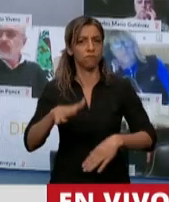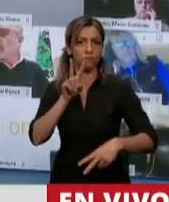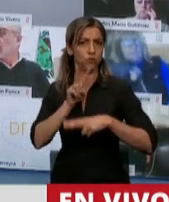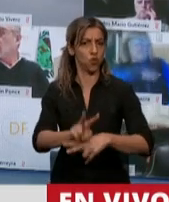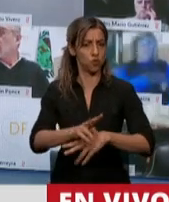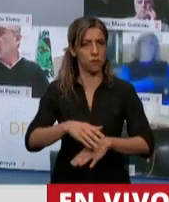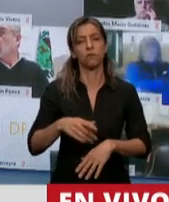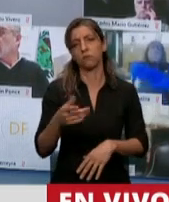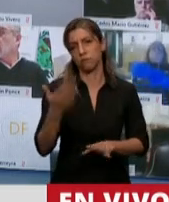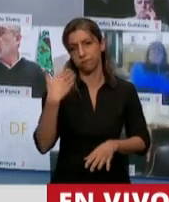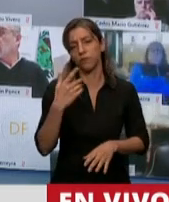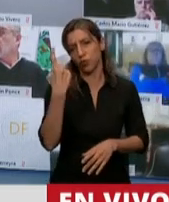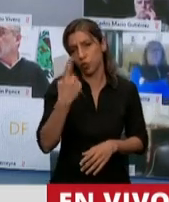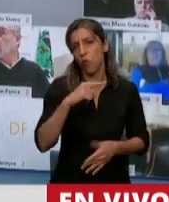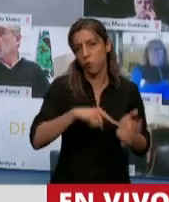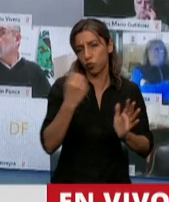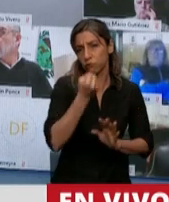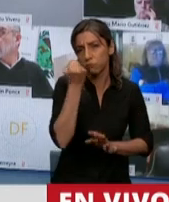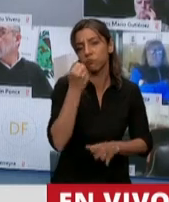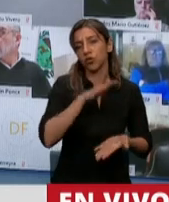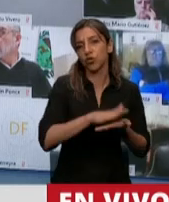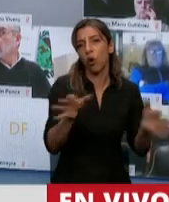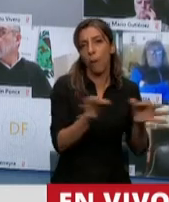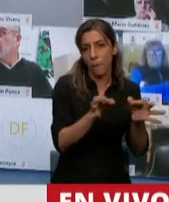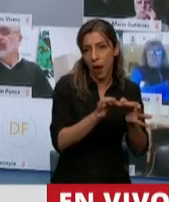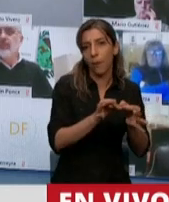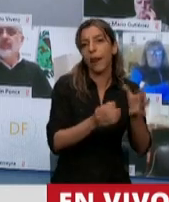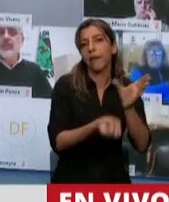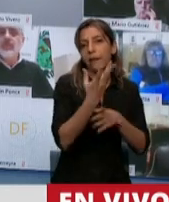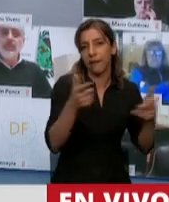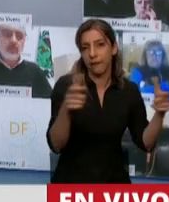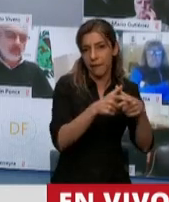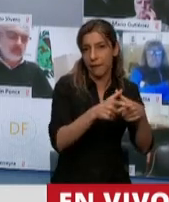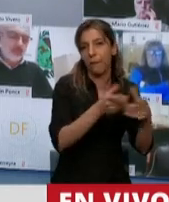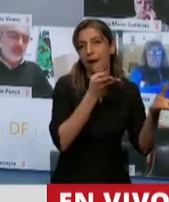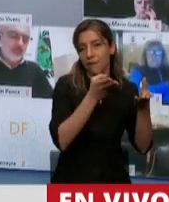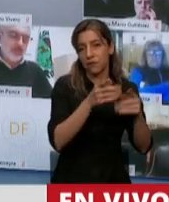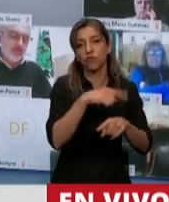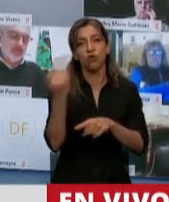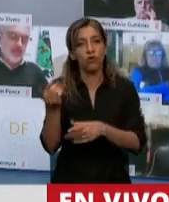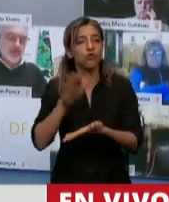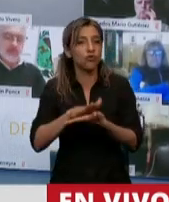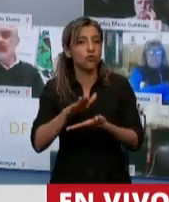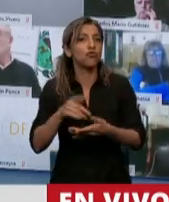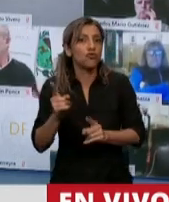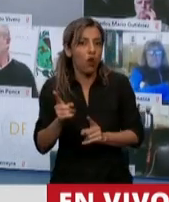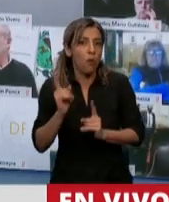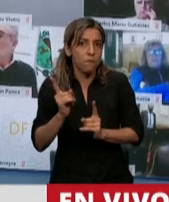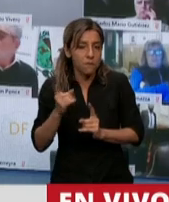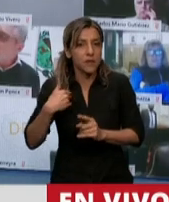Malvinas, con el Consejo Asesor, el otro con la Plataforma Continental, y este con las multas, multas